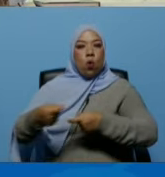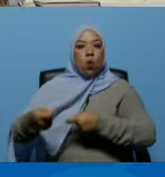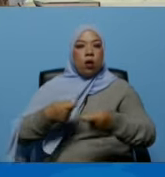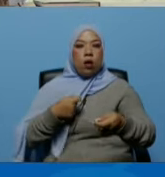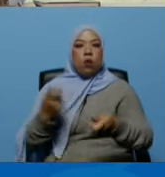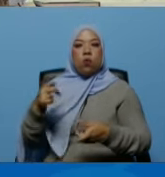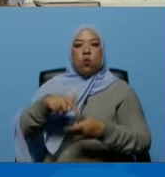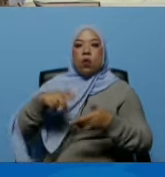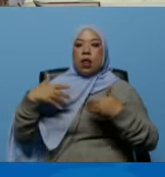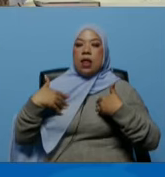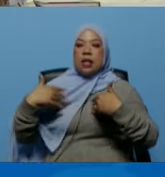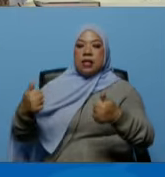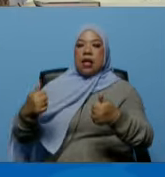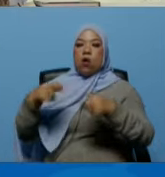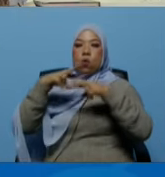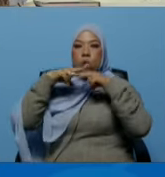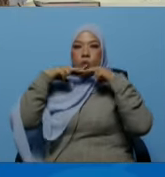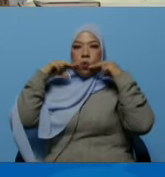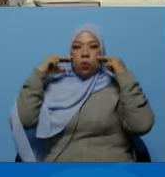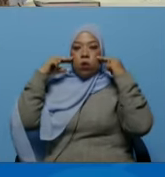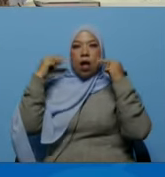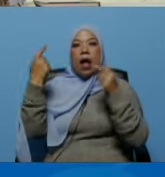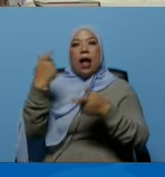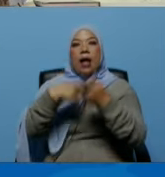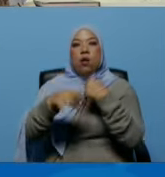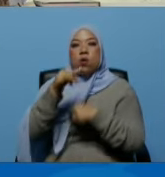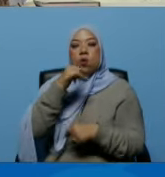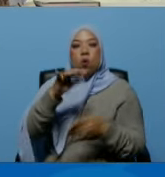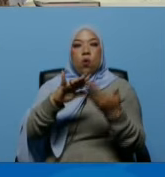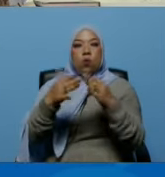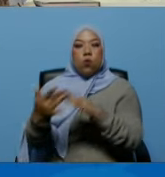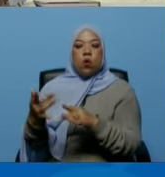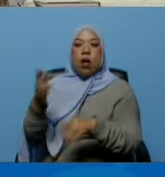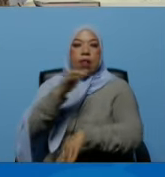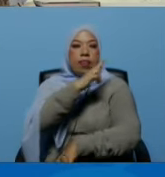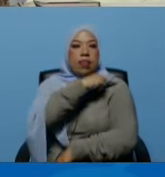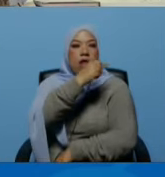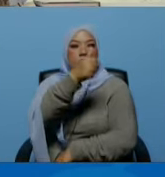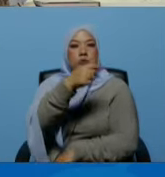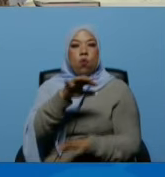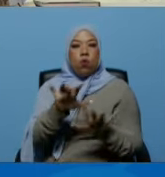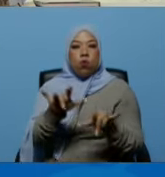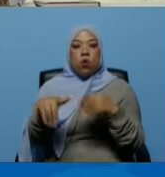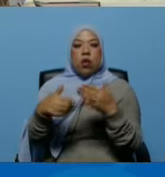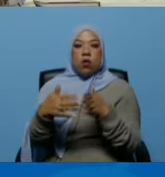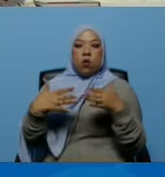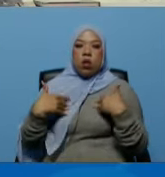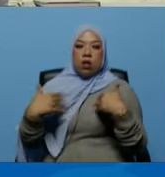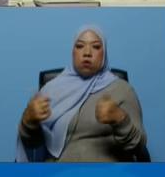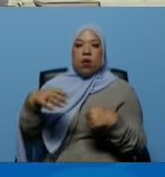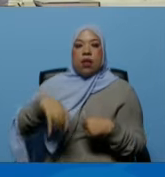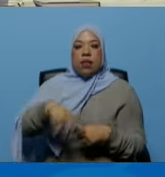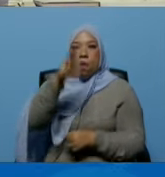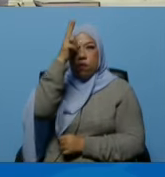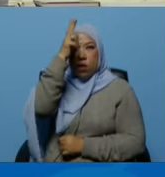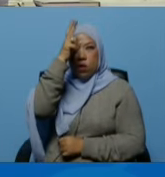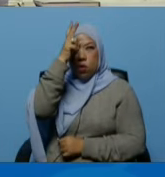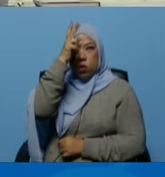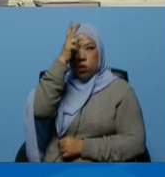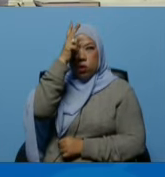regional de salud bucal la doctora carmen urbina directora general de la secretaría de salud del estado falcón